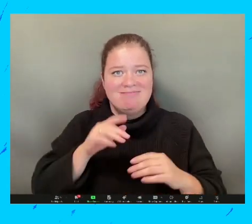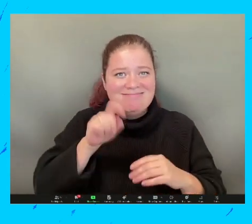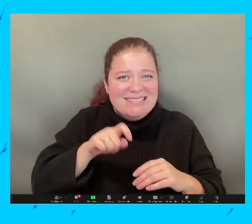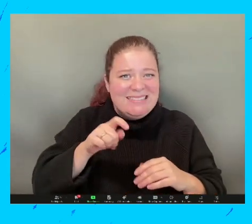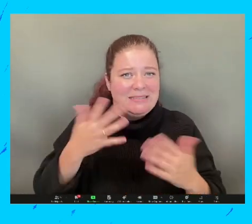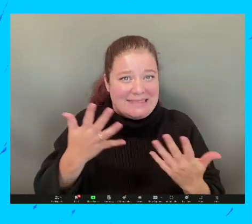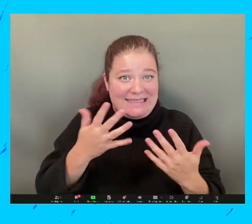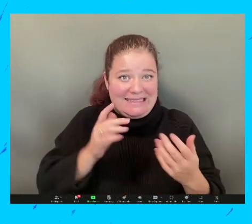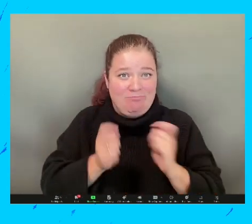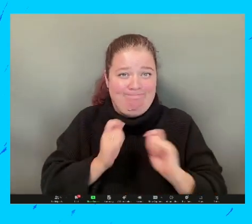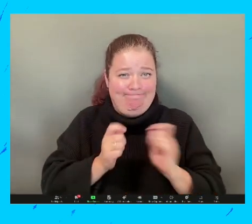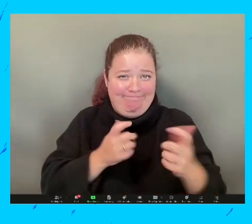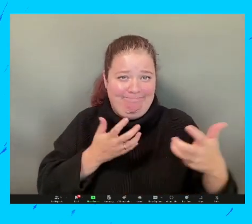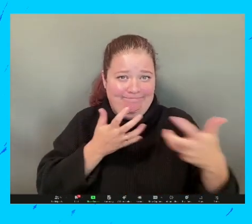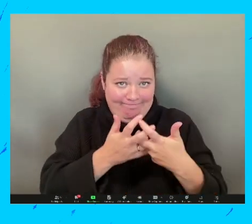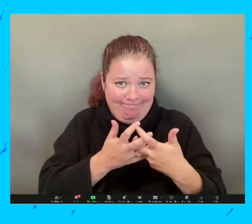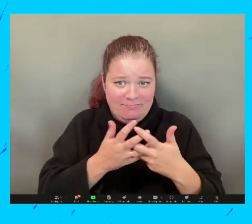personas.